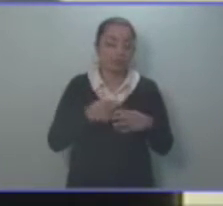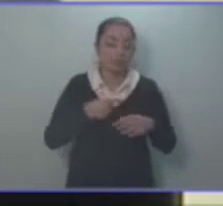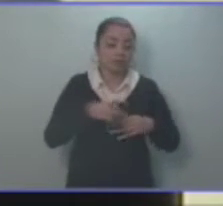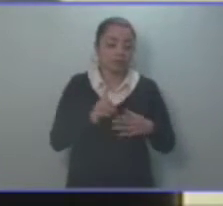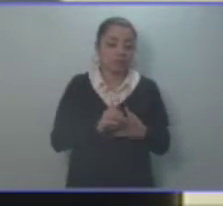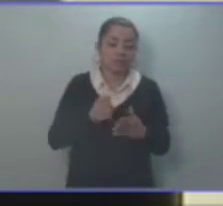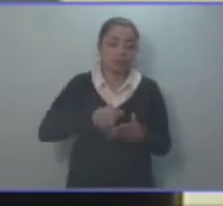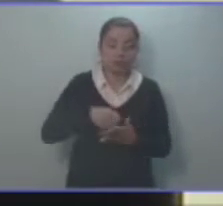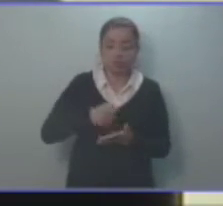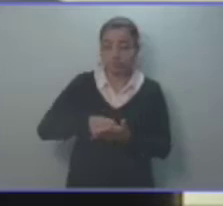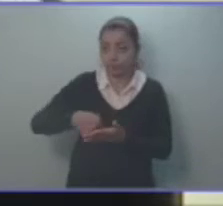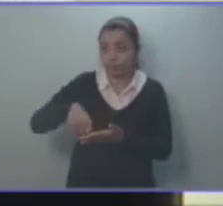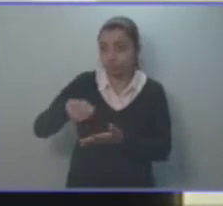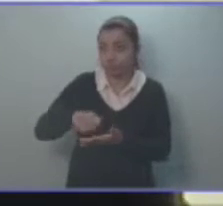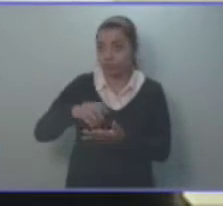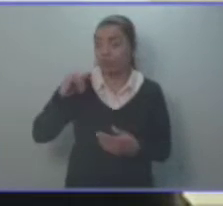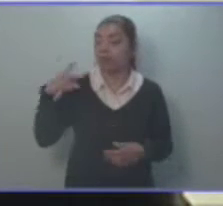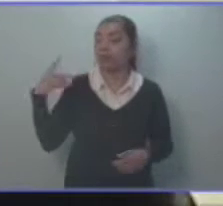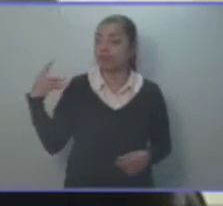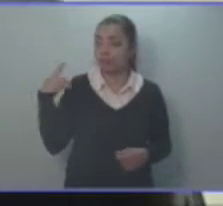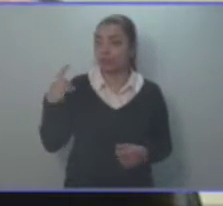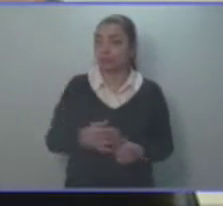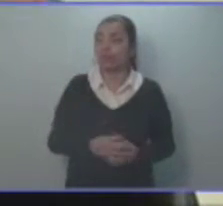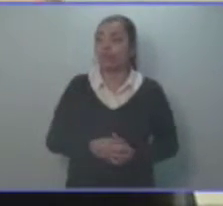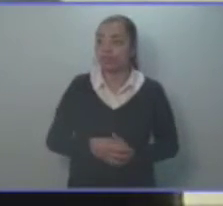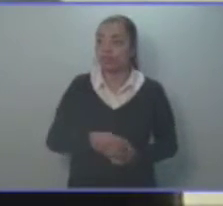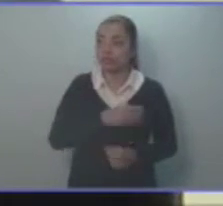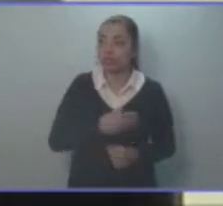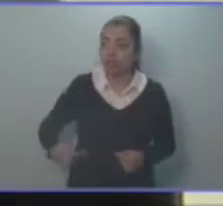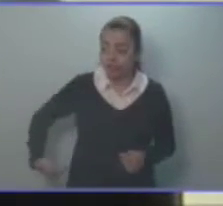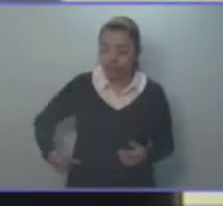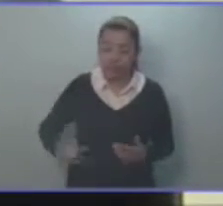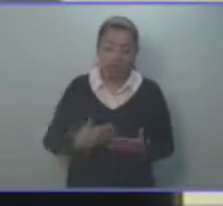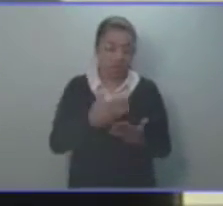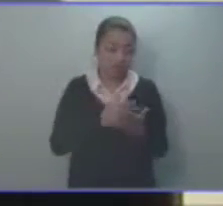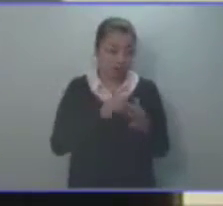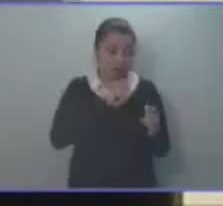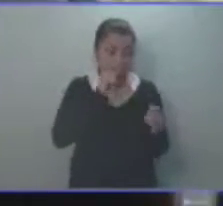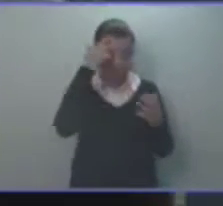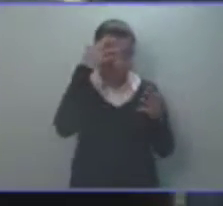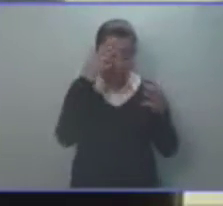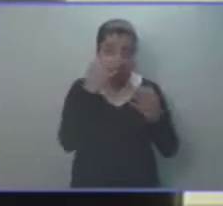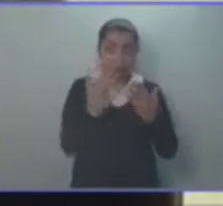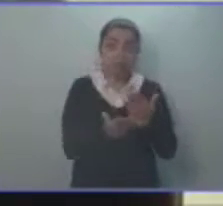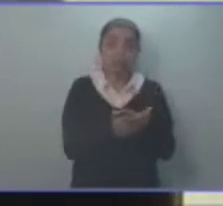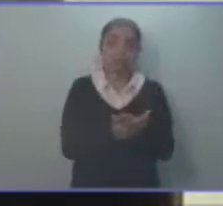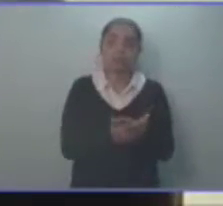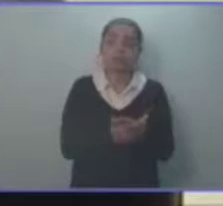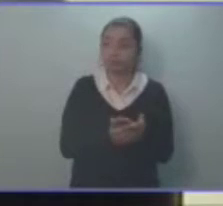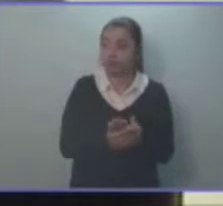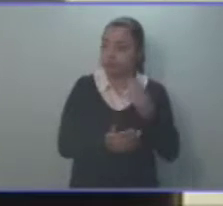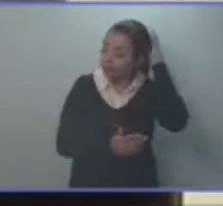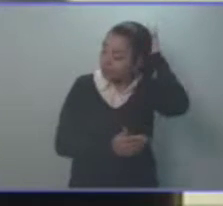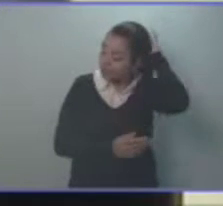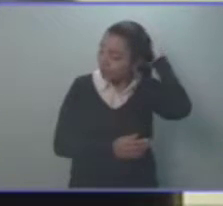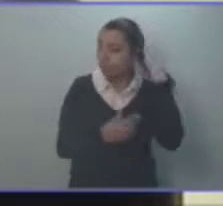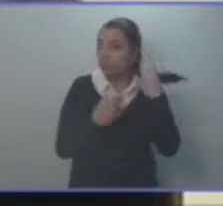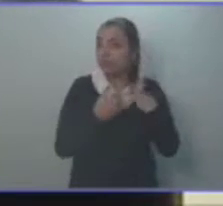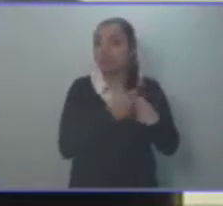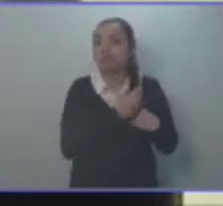diputados que conforman este pleno legislativo, señor Presidente. Procederé a leer el decreto con su venia, señor Presidente.